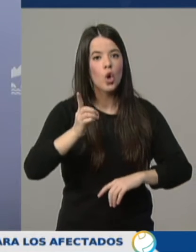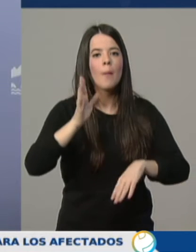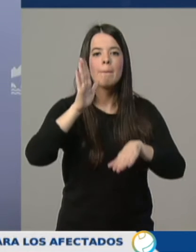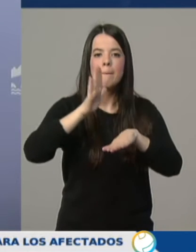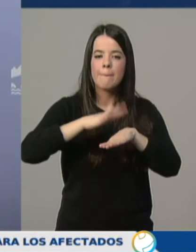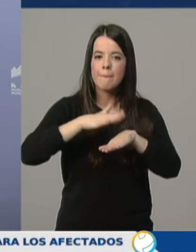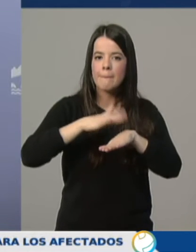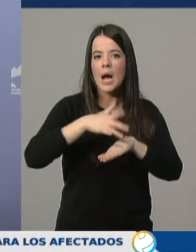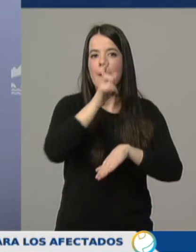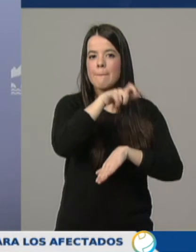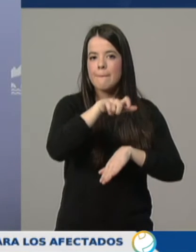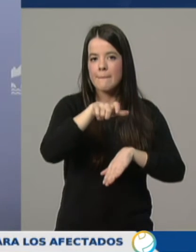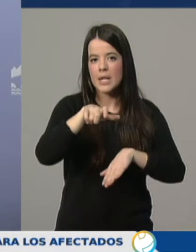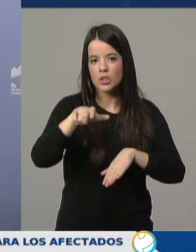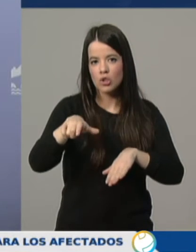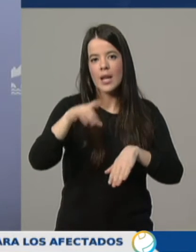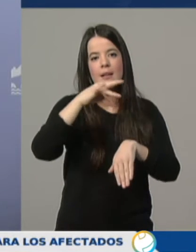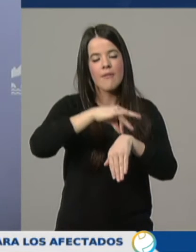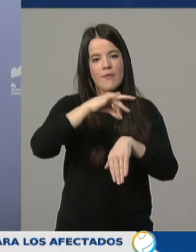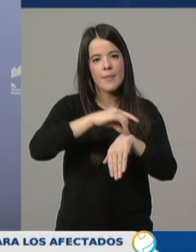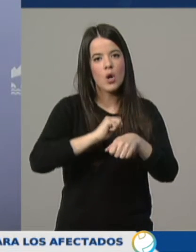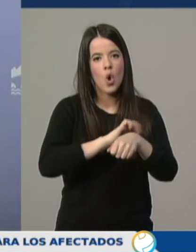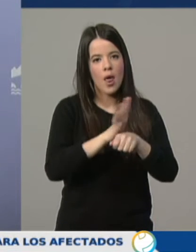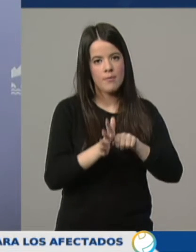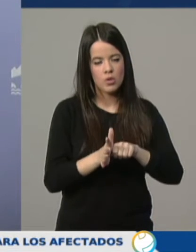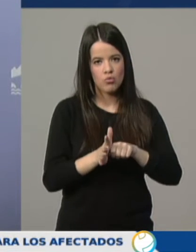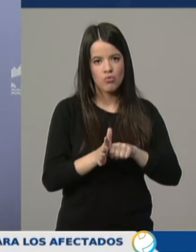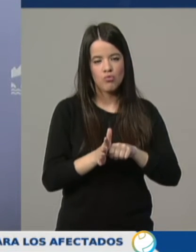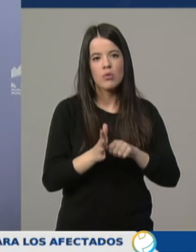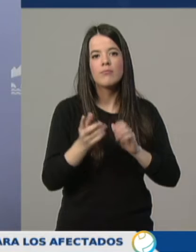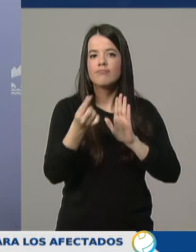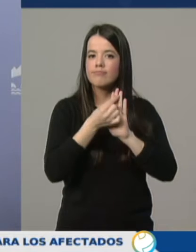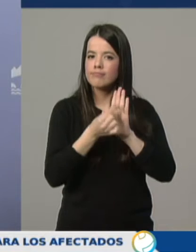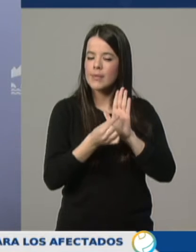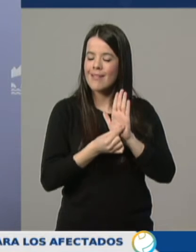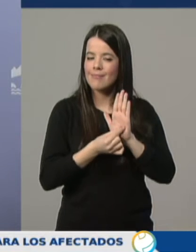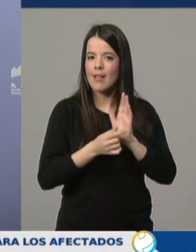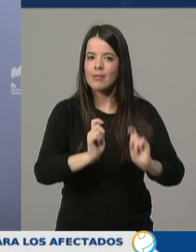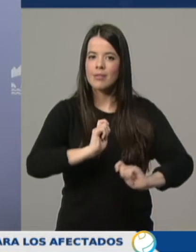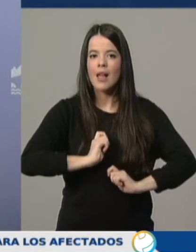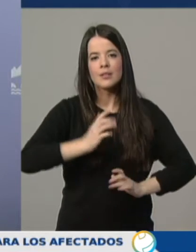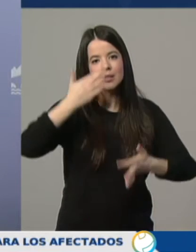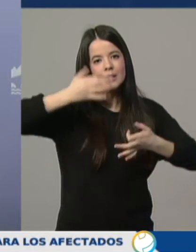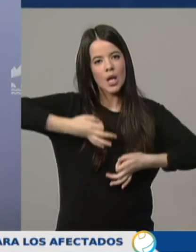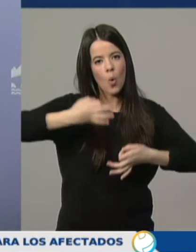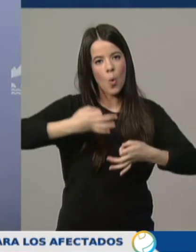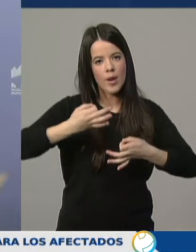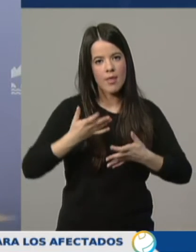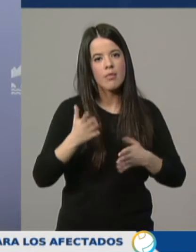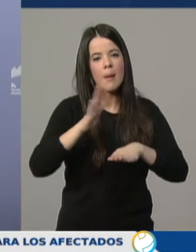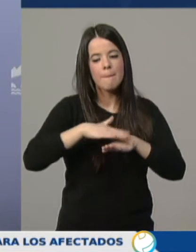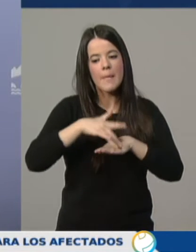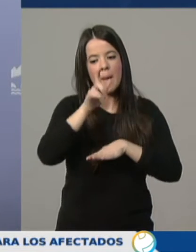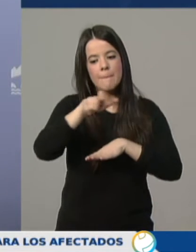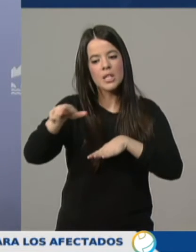pacientes con COVID-19. Esta medida nos va a garantizar la seguridad de todos los pacientes,